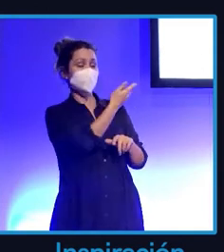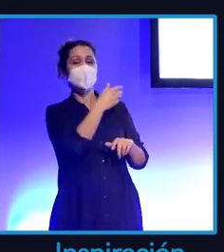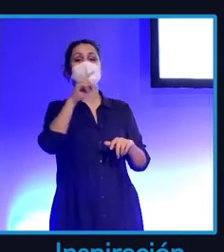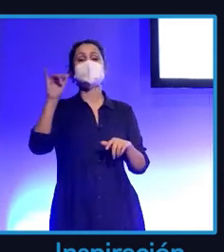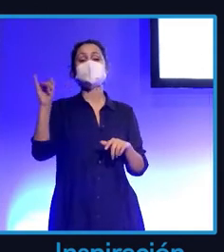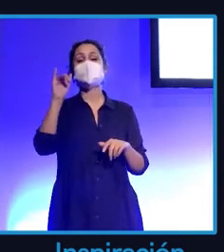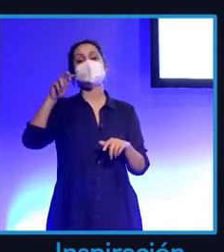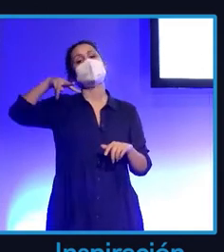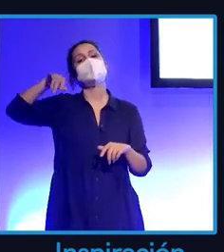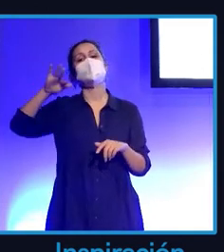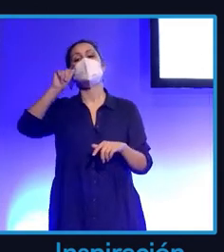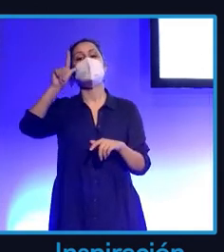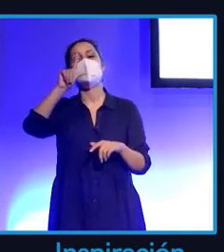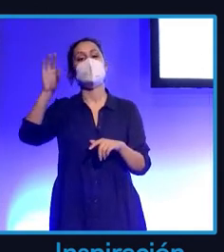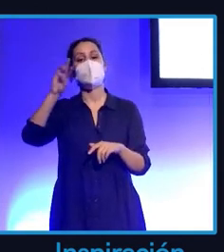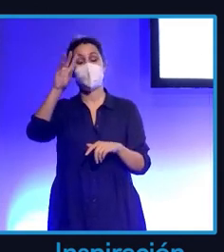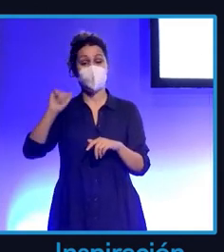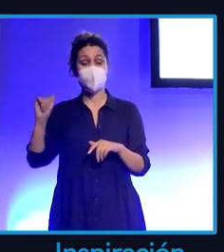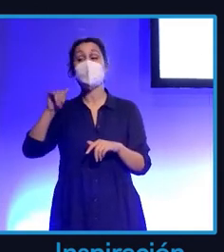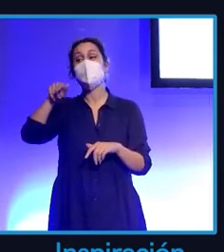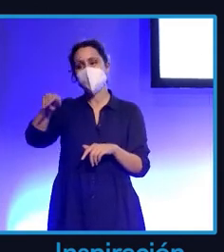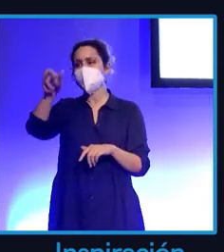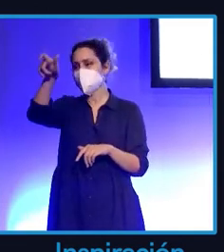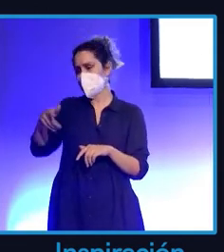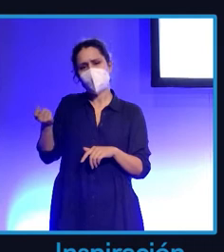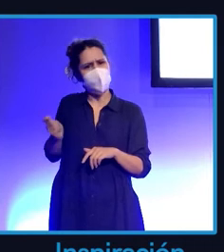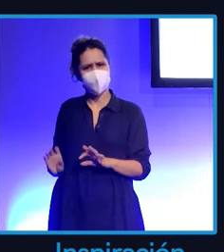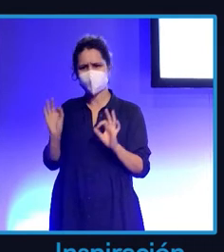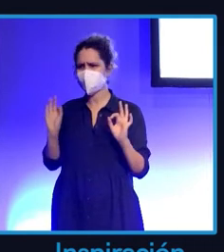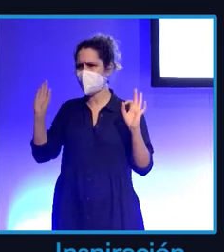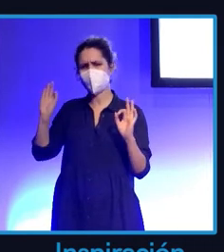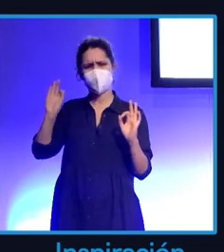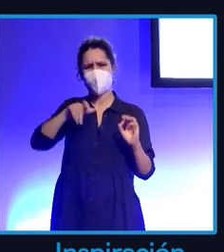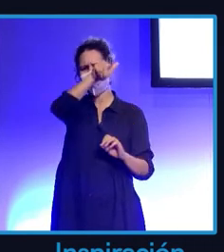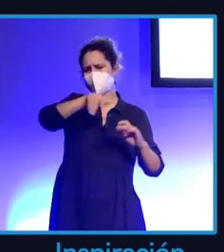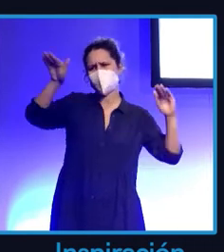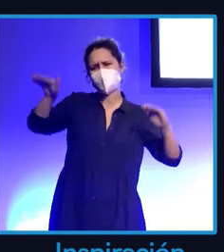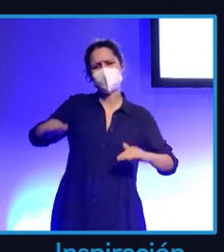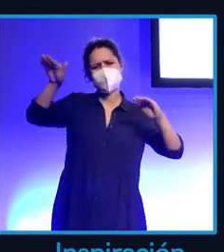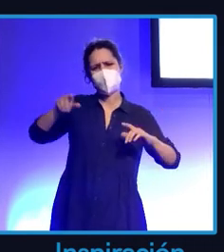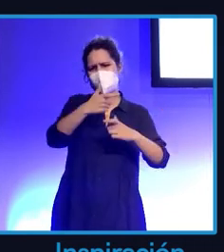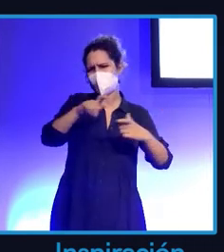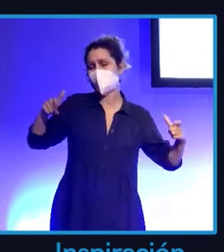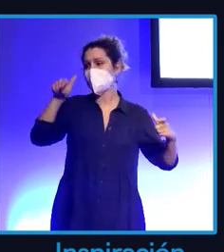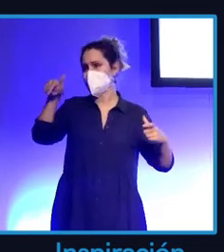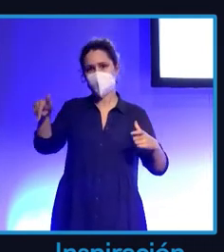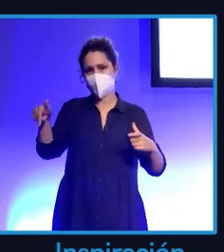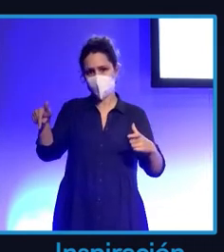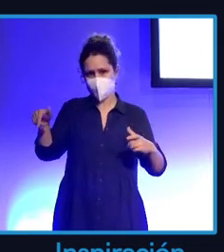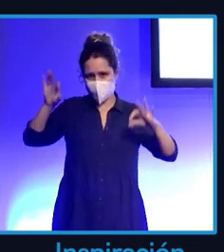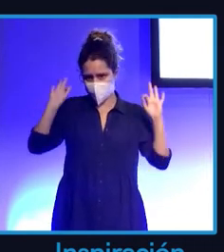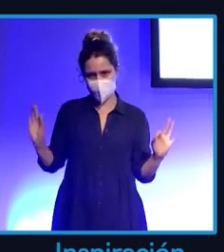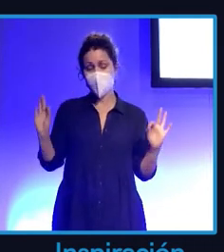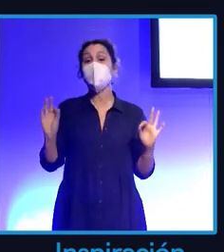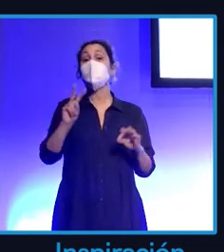mujer admirable por todos, tanto profesional como personalmente y eso es indiscutible. Y en año